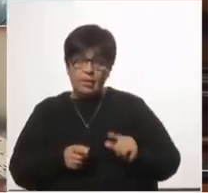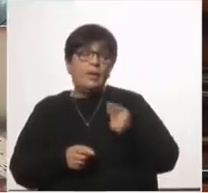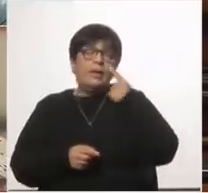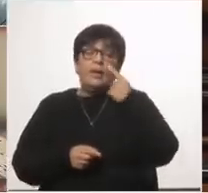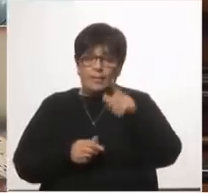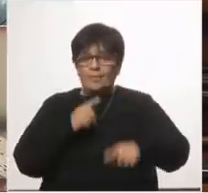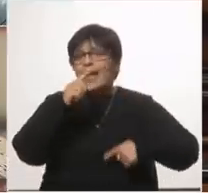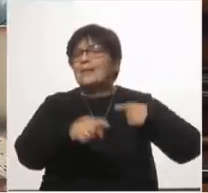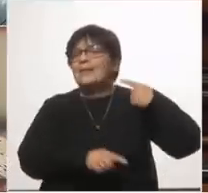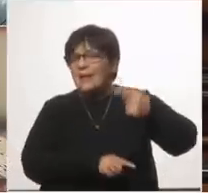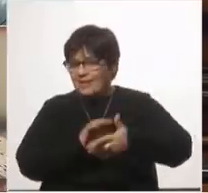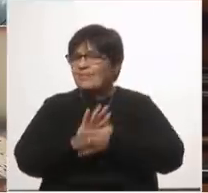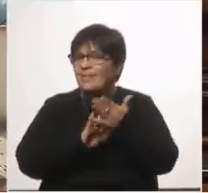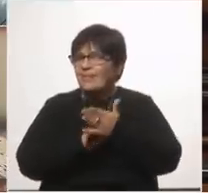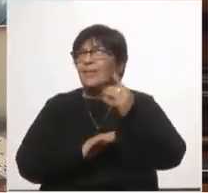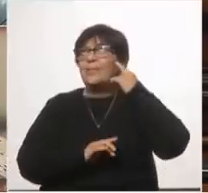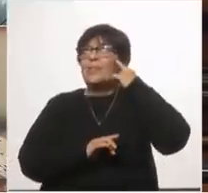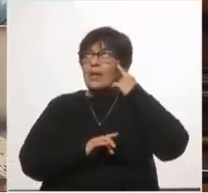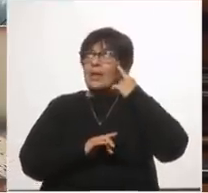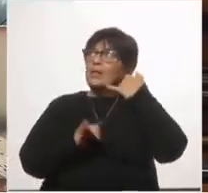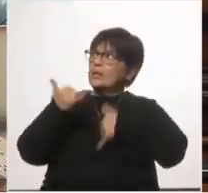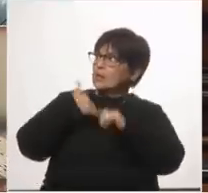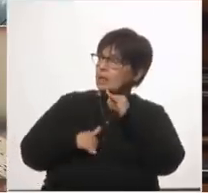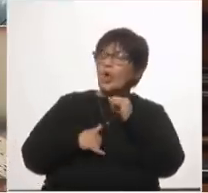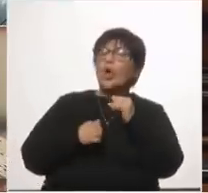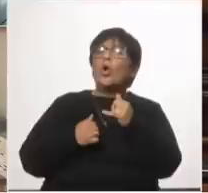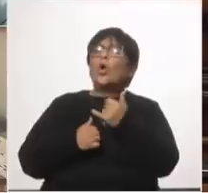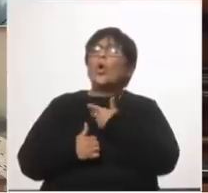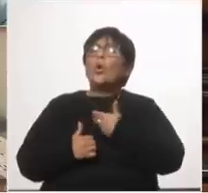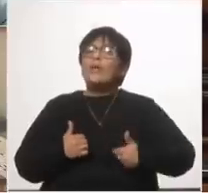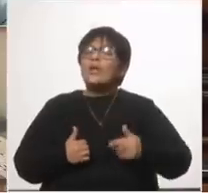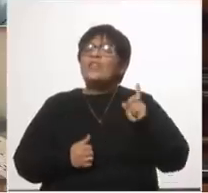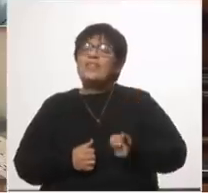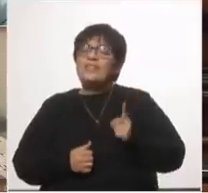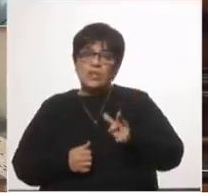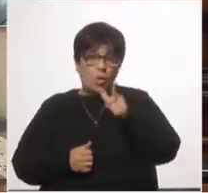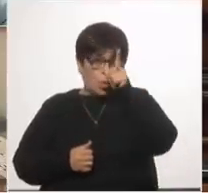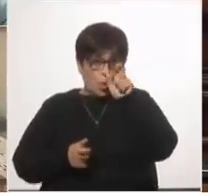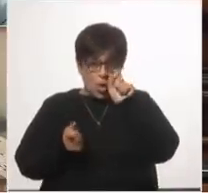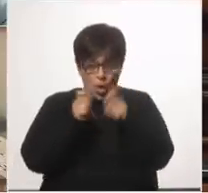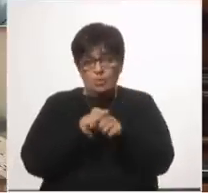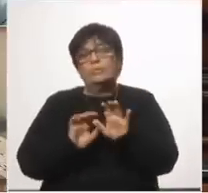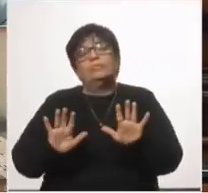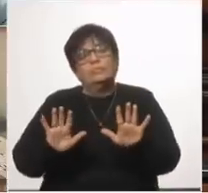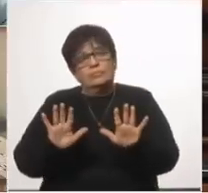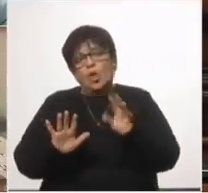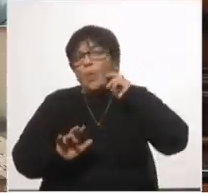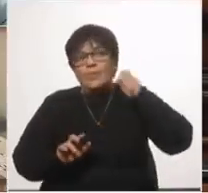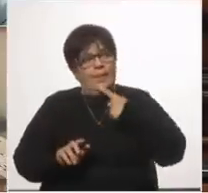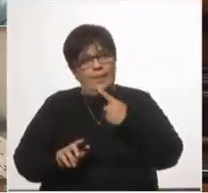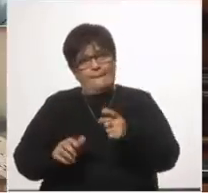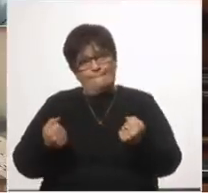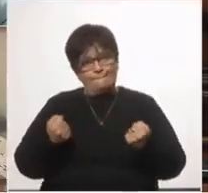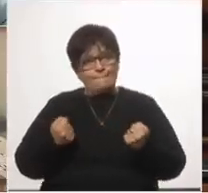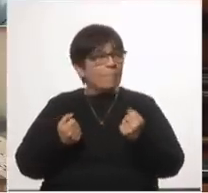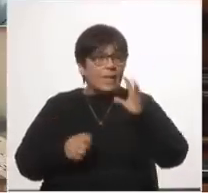seguramente mañana nos enteraremos que está pensando en el gobierno para el ajuste salarial de julio así que no voy a adelantar opinión sobre esto